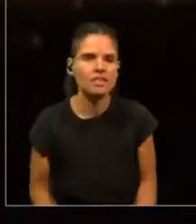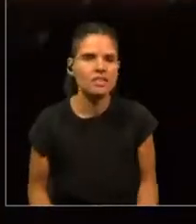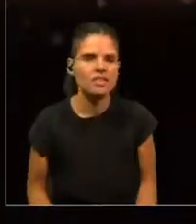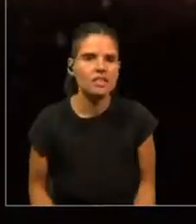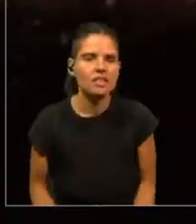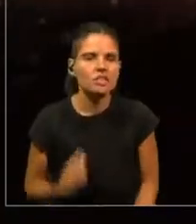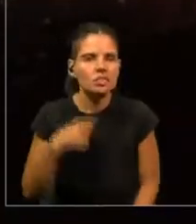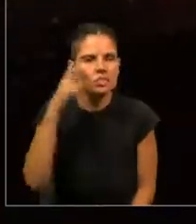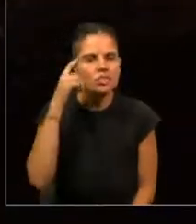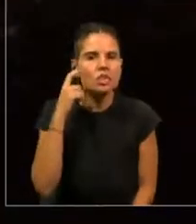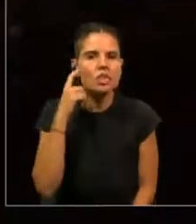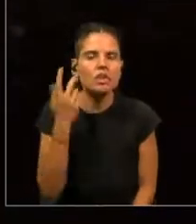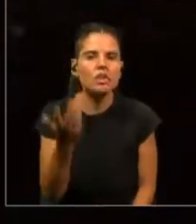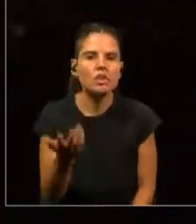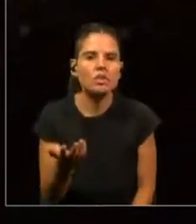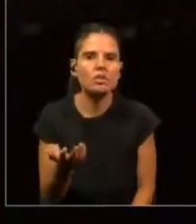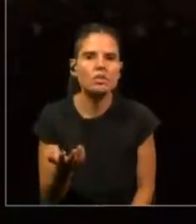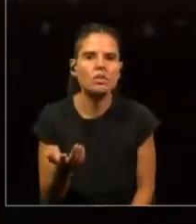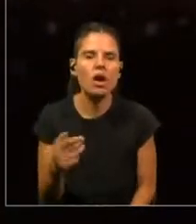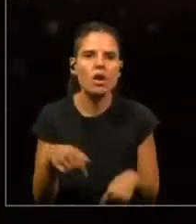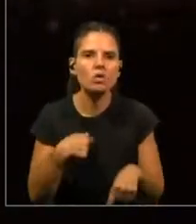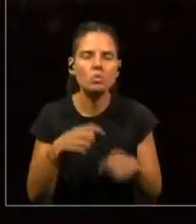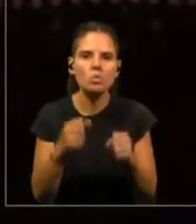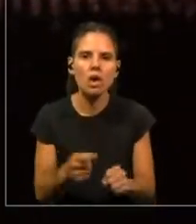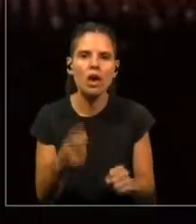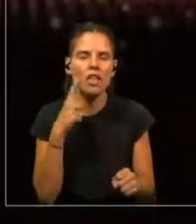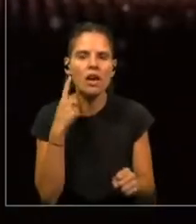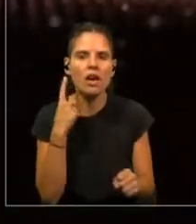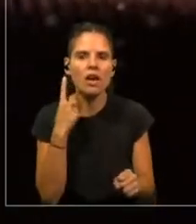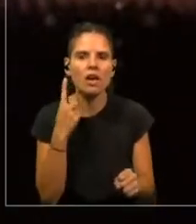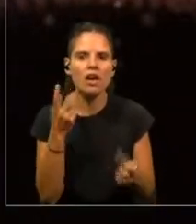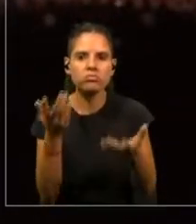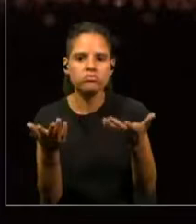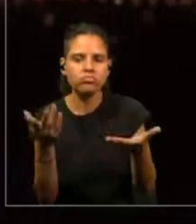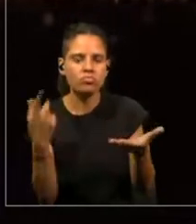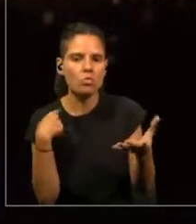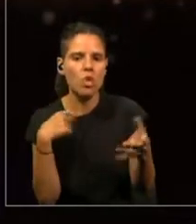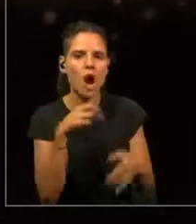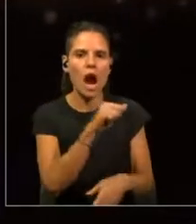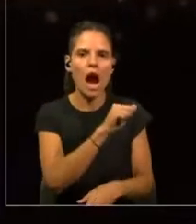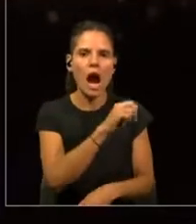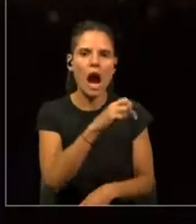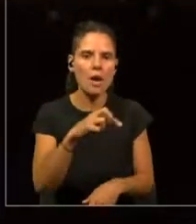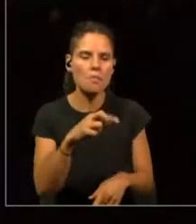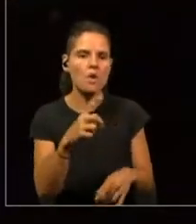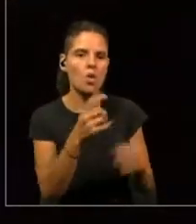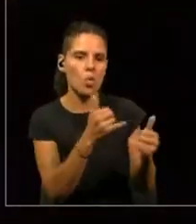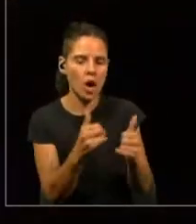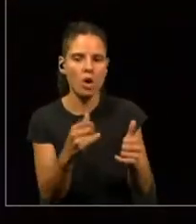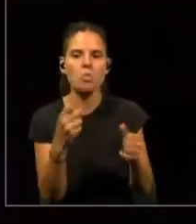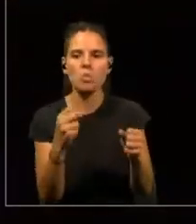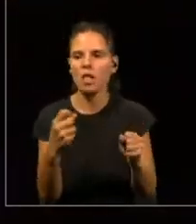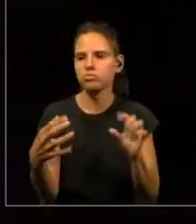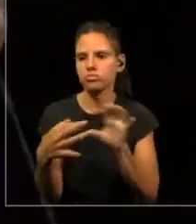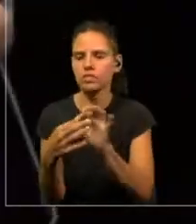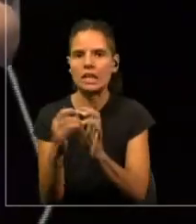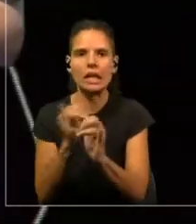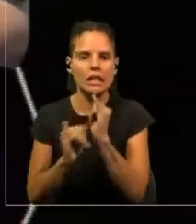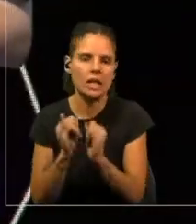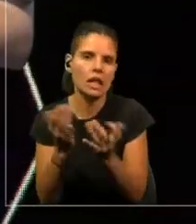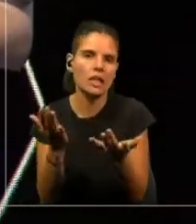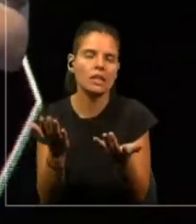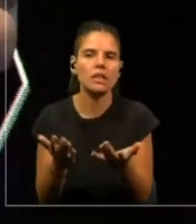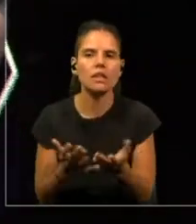Yo creo que ahora tú puedes conectar estas apps. Estos juegos también los puedes conectar a internet y tal